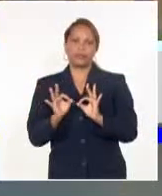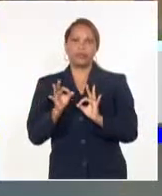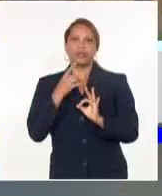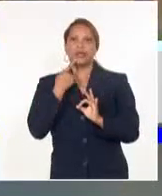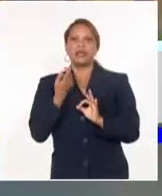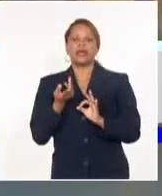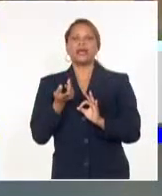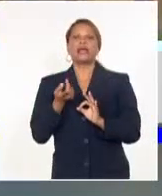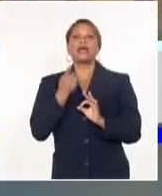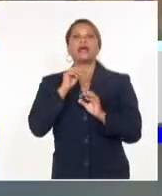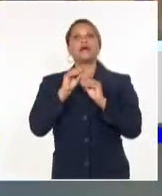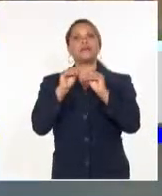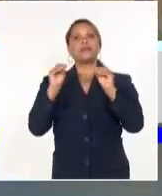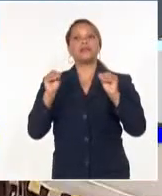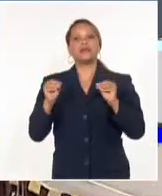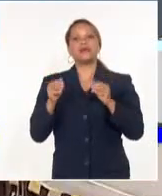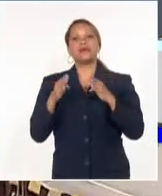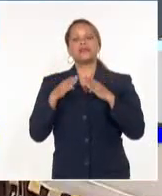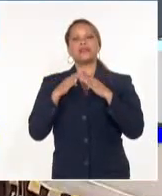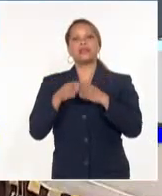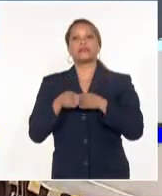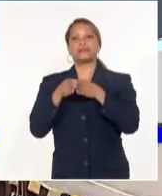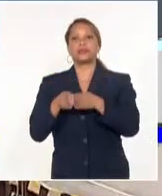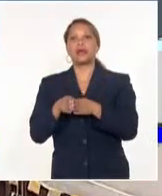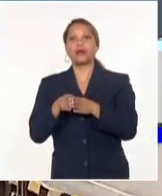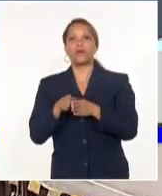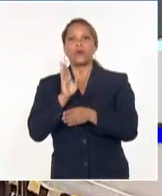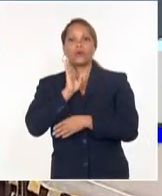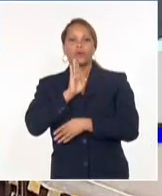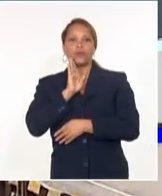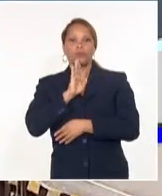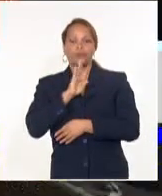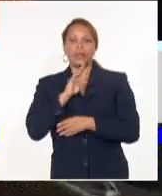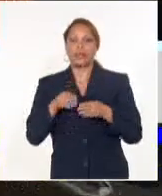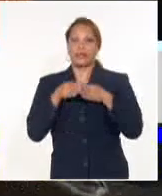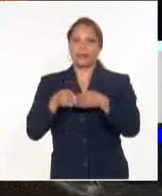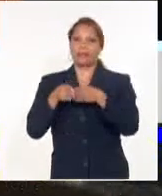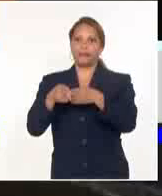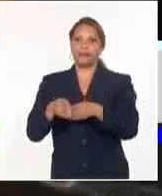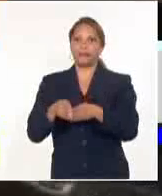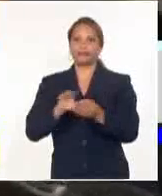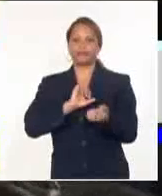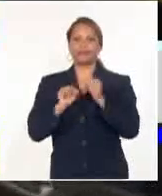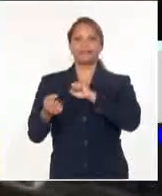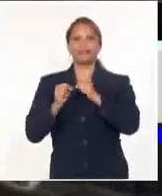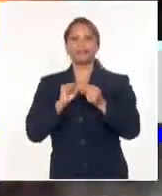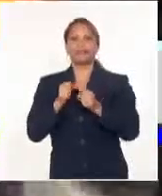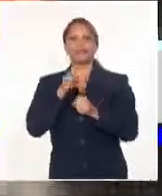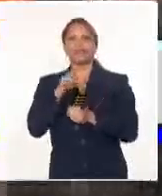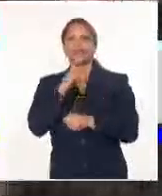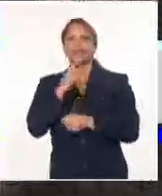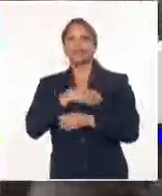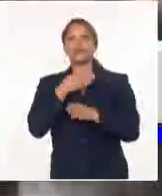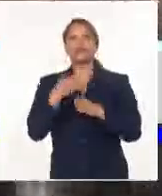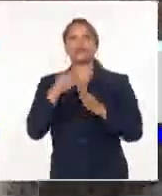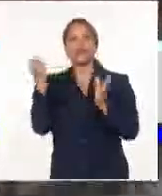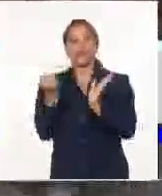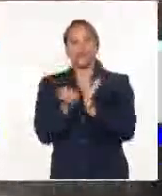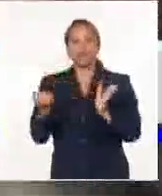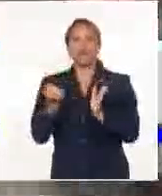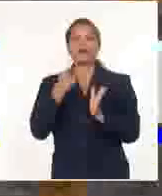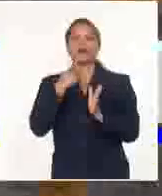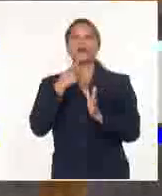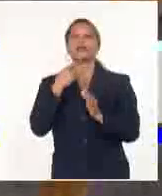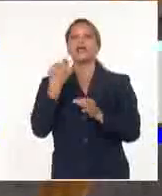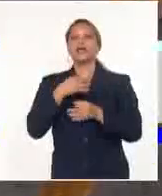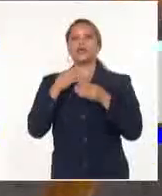de aguas residuales de la planta nuclear de Fukushima al mar. Las restricciones se imponen hasta confirmar la seguridad de los productos